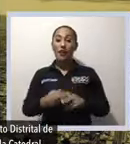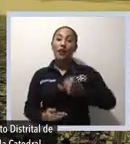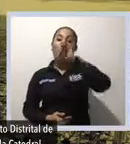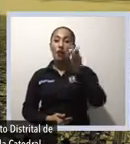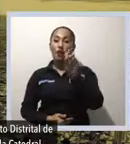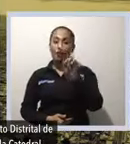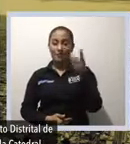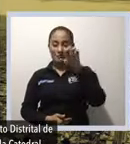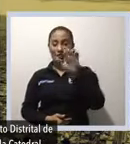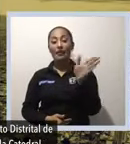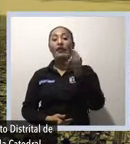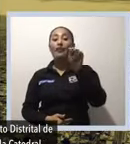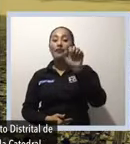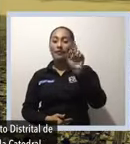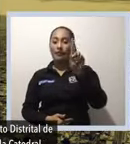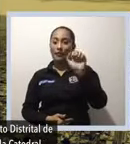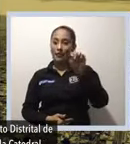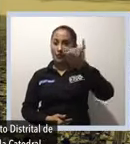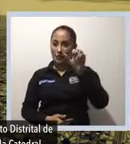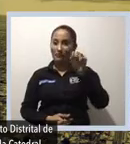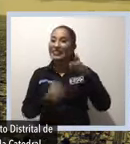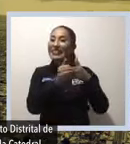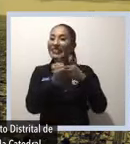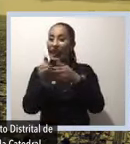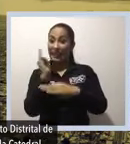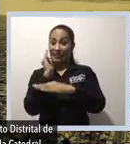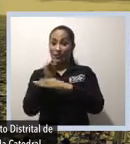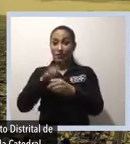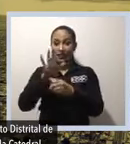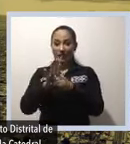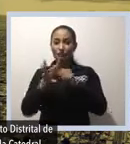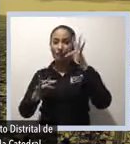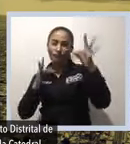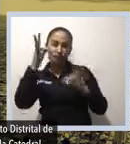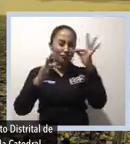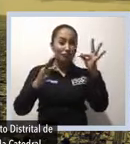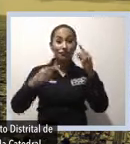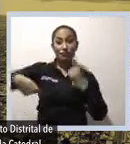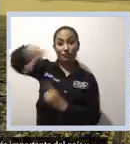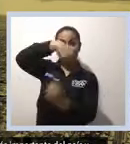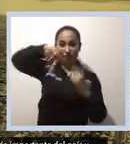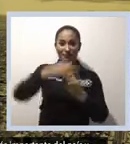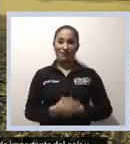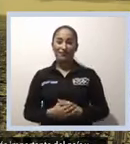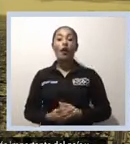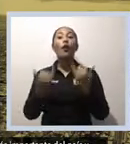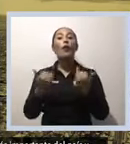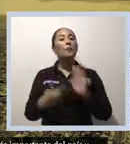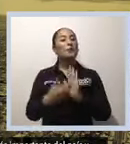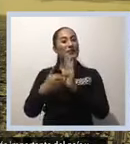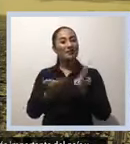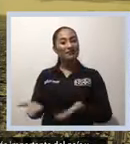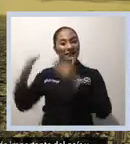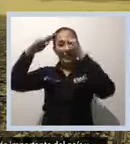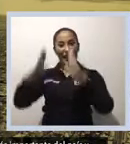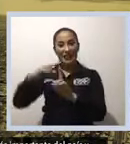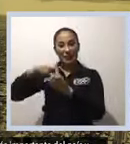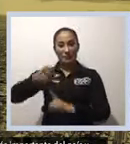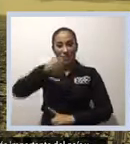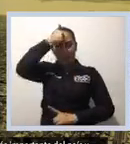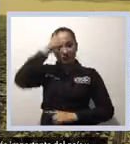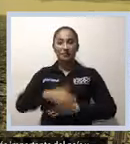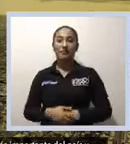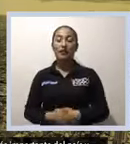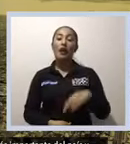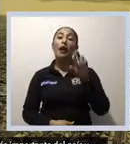Mi nombre es Jorge Naranjo, yo soy guía del Instituto Estrital de Turismo, el día de les voy a hablar sobre la Catedral Primada. Esta catedral es un templo de